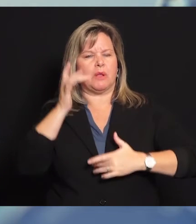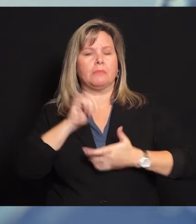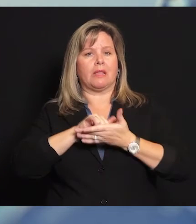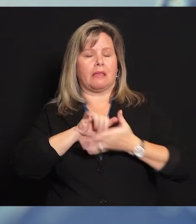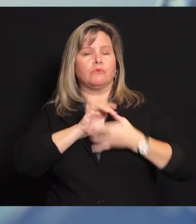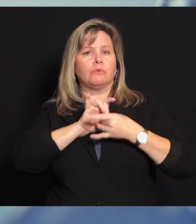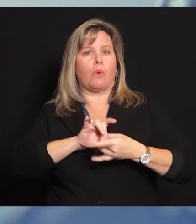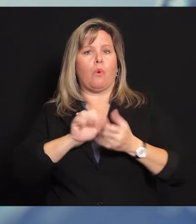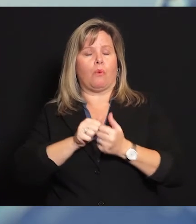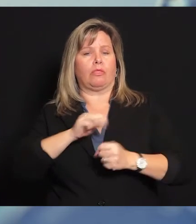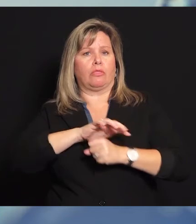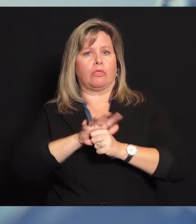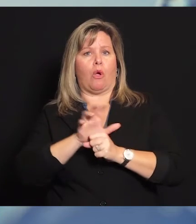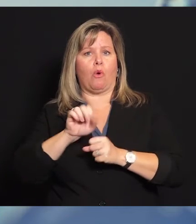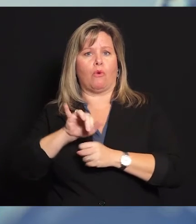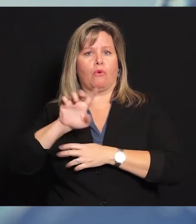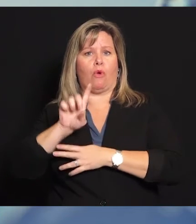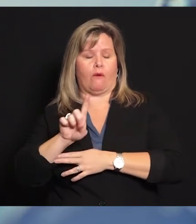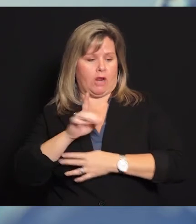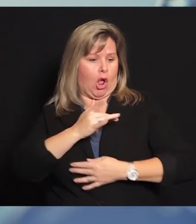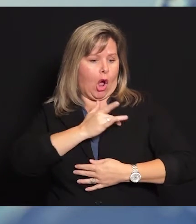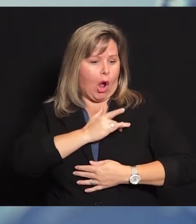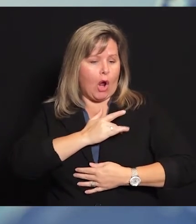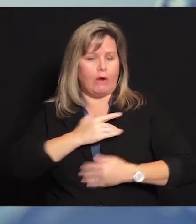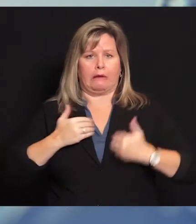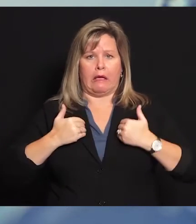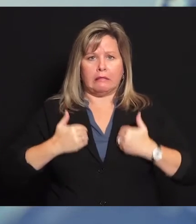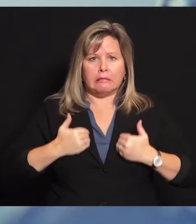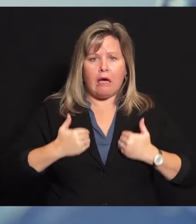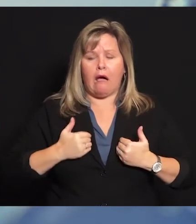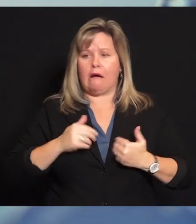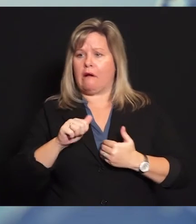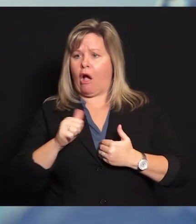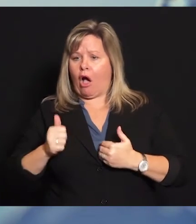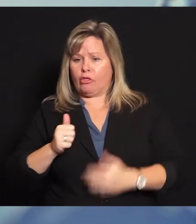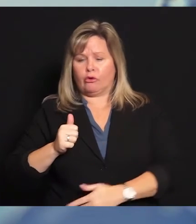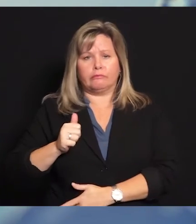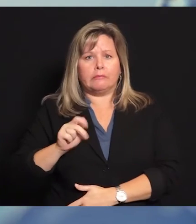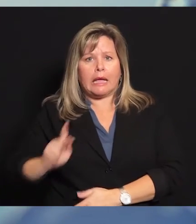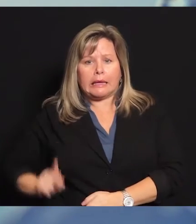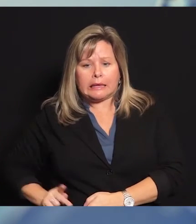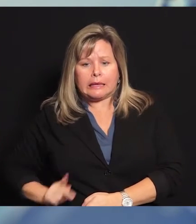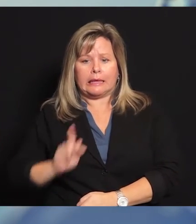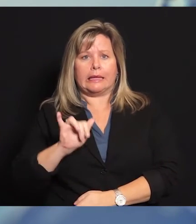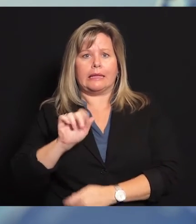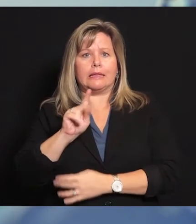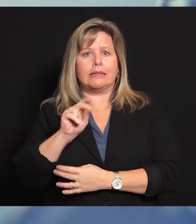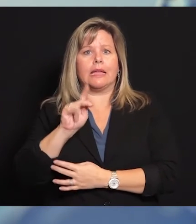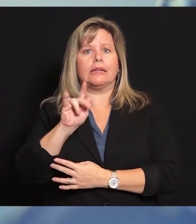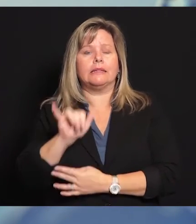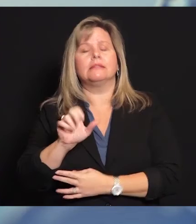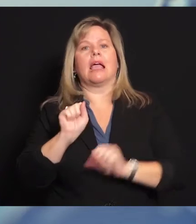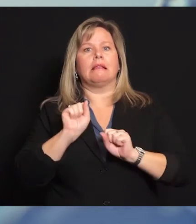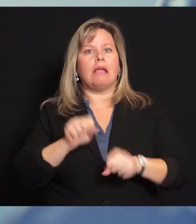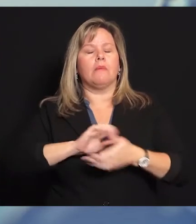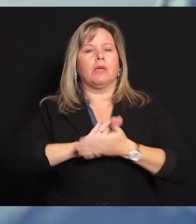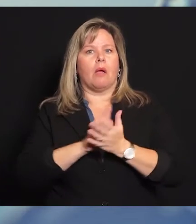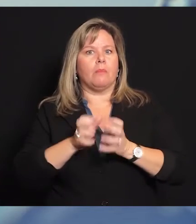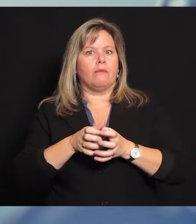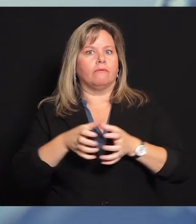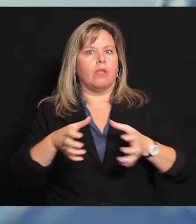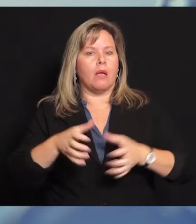una afección grave asociada con COVID-19, donde el corazón, los pulmones, los riñones y otros órganos pueden inflamarse.